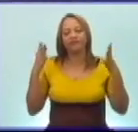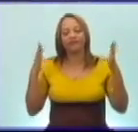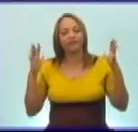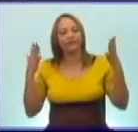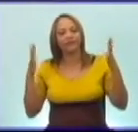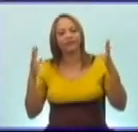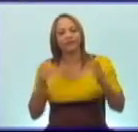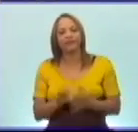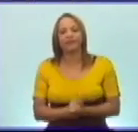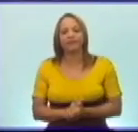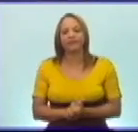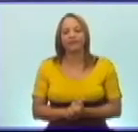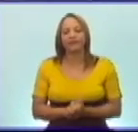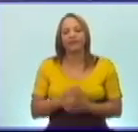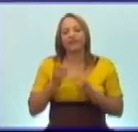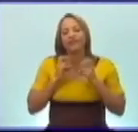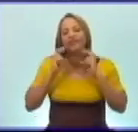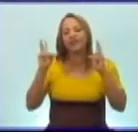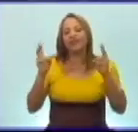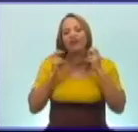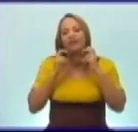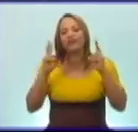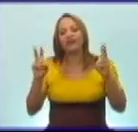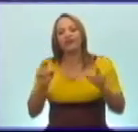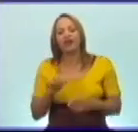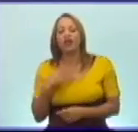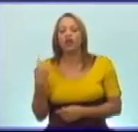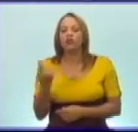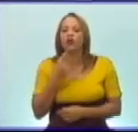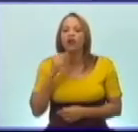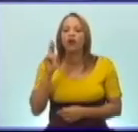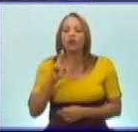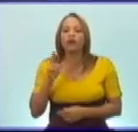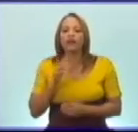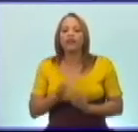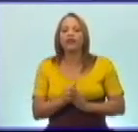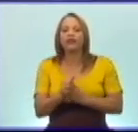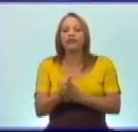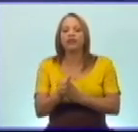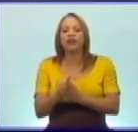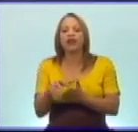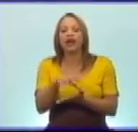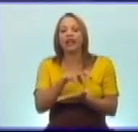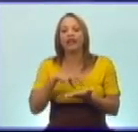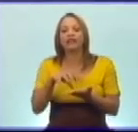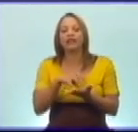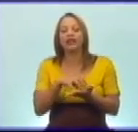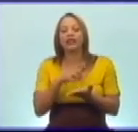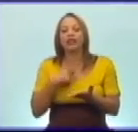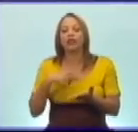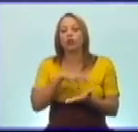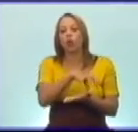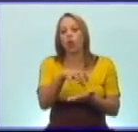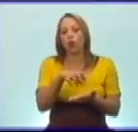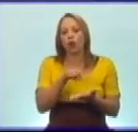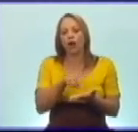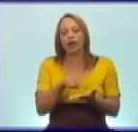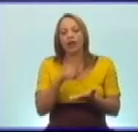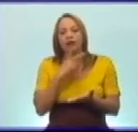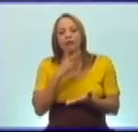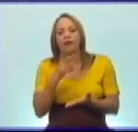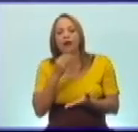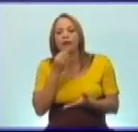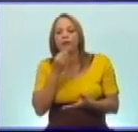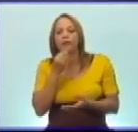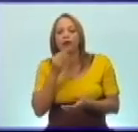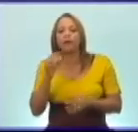Compañeros, todas las unidades deben dirigirse hacia la sede de sus respectivos batallones en vista de la